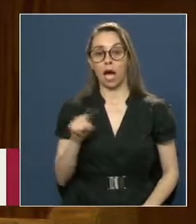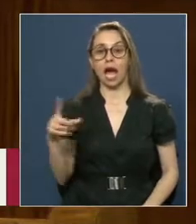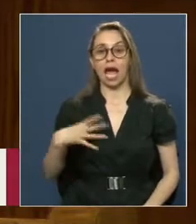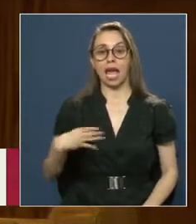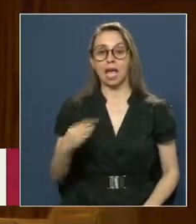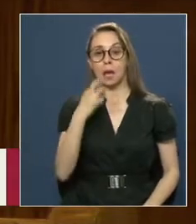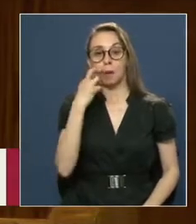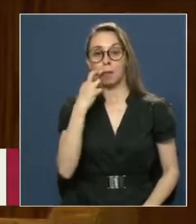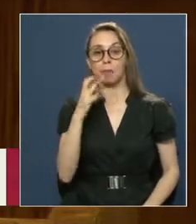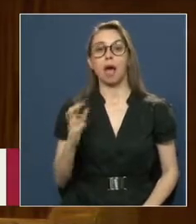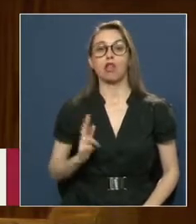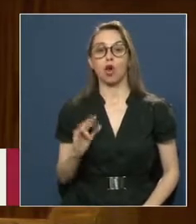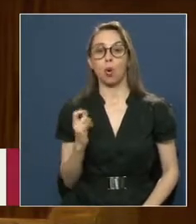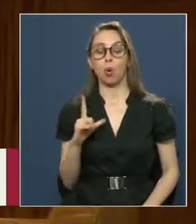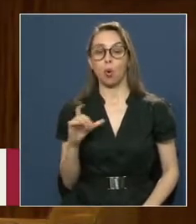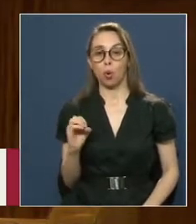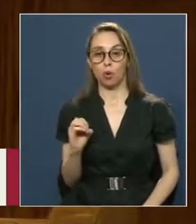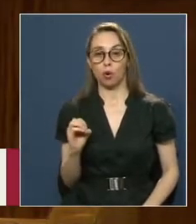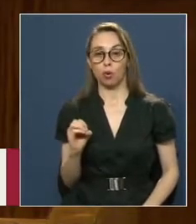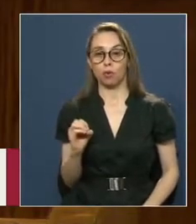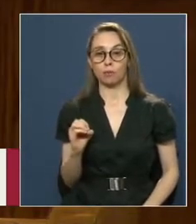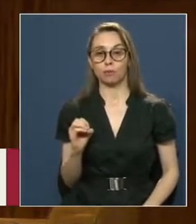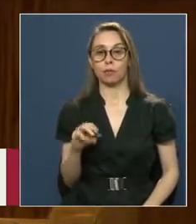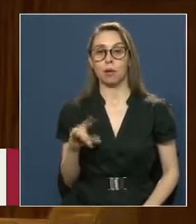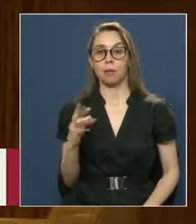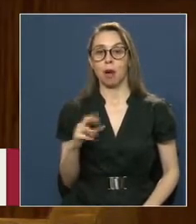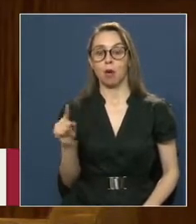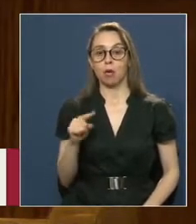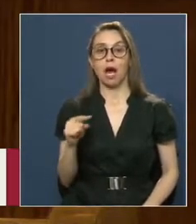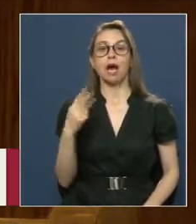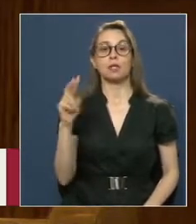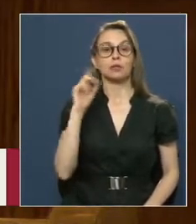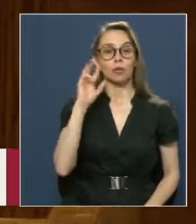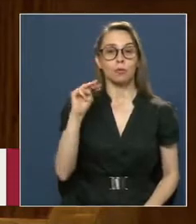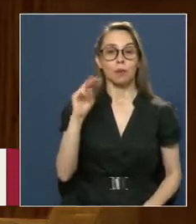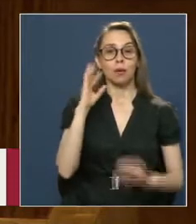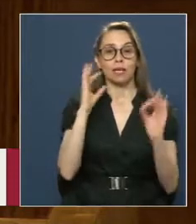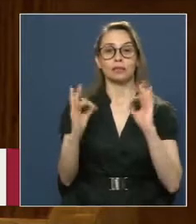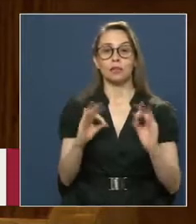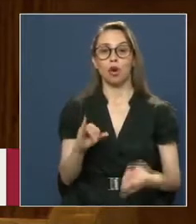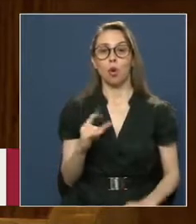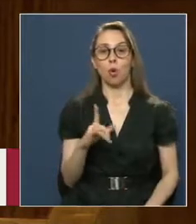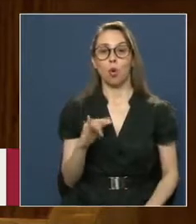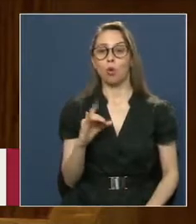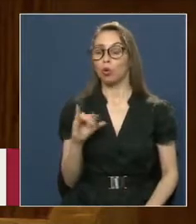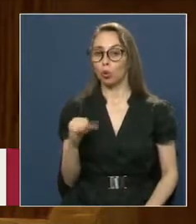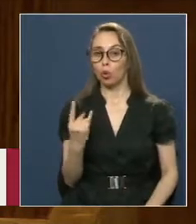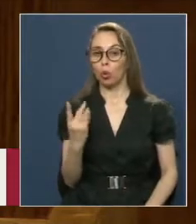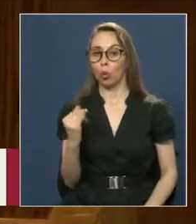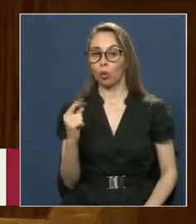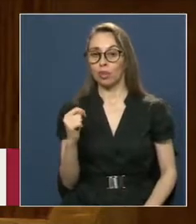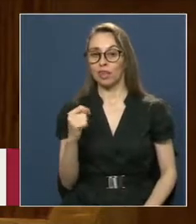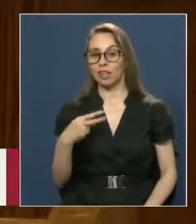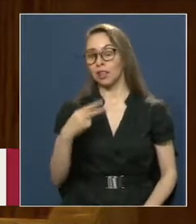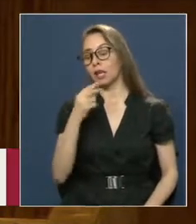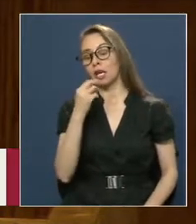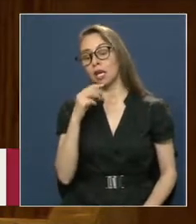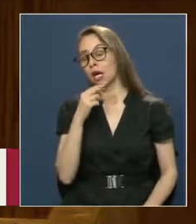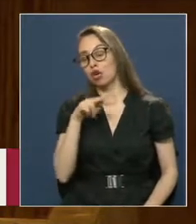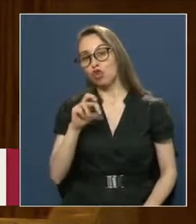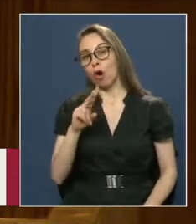don Julio Maurás y la señora Judino Vela Montaner Nació en Santiago